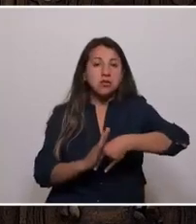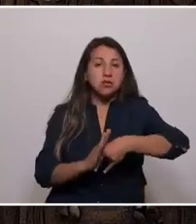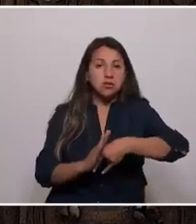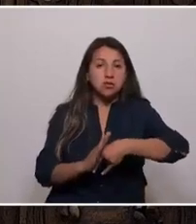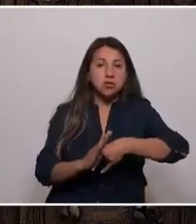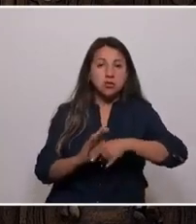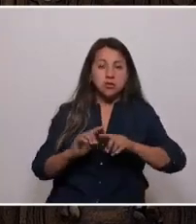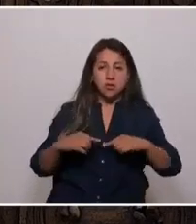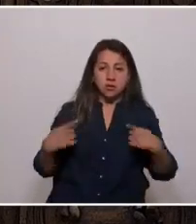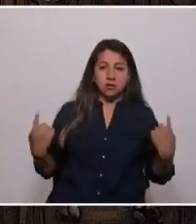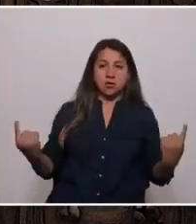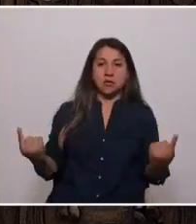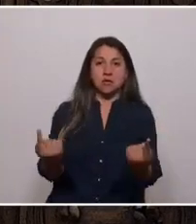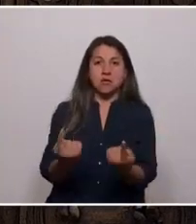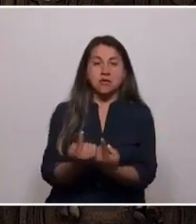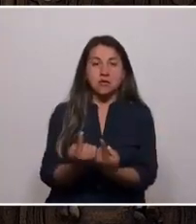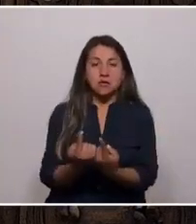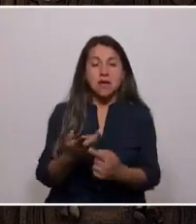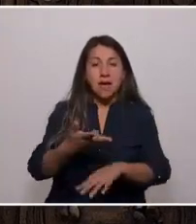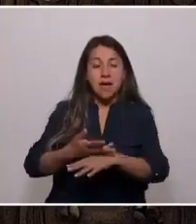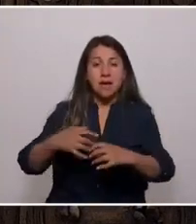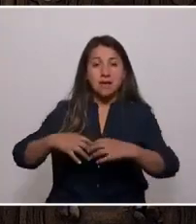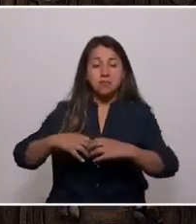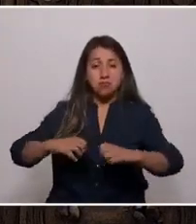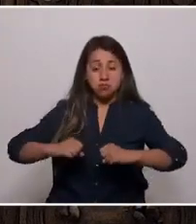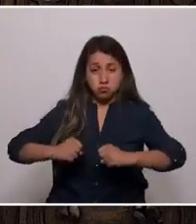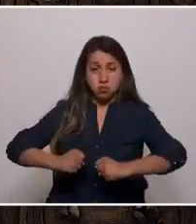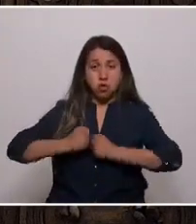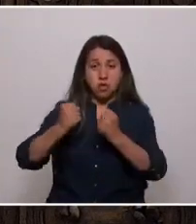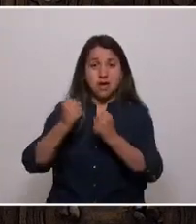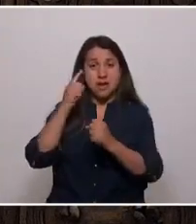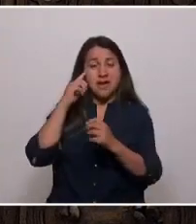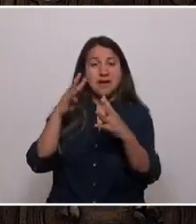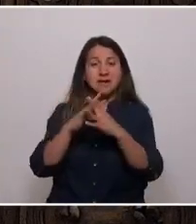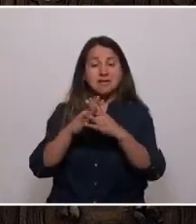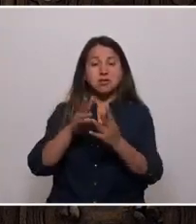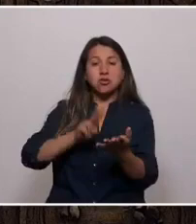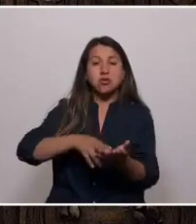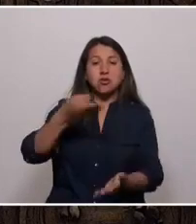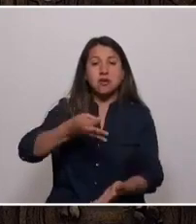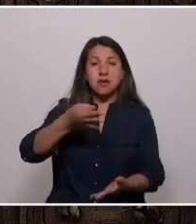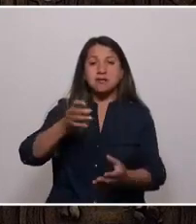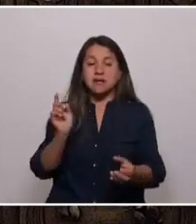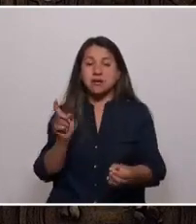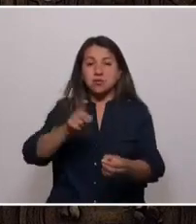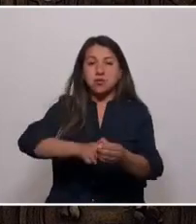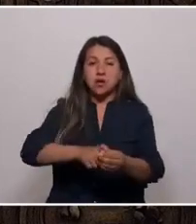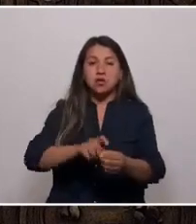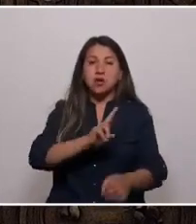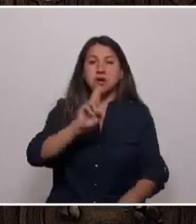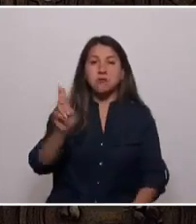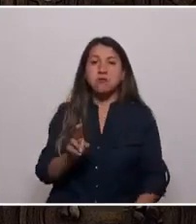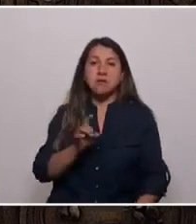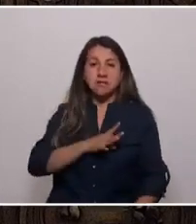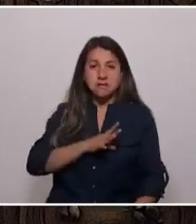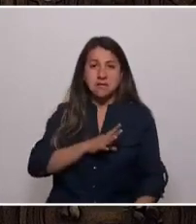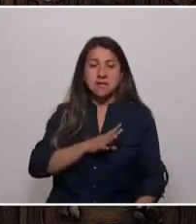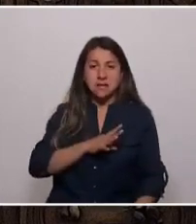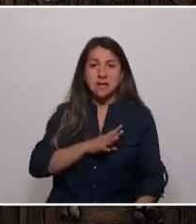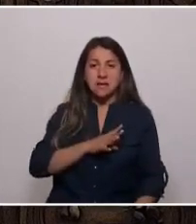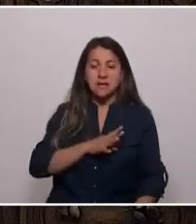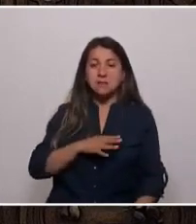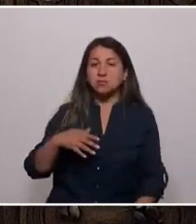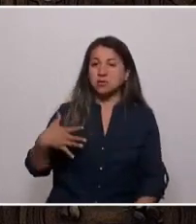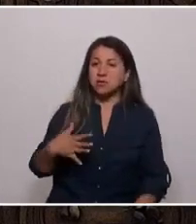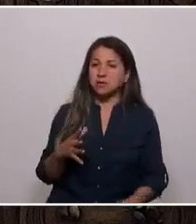y se halla en poder del Ejército Real, será incorporado a la República de Chile como parte integrante de